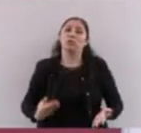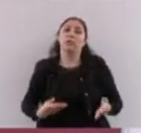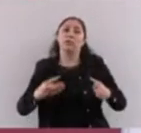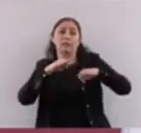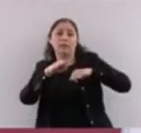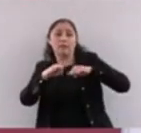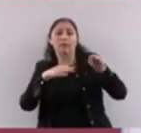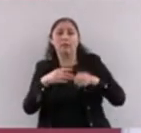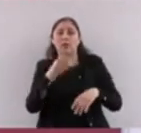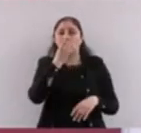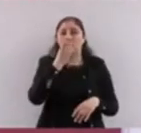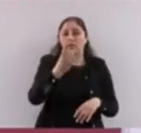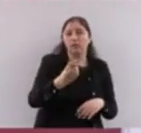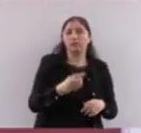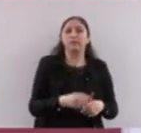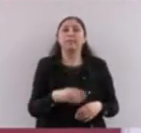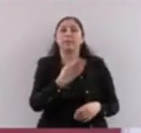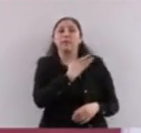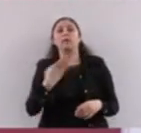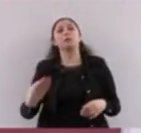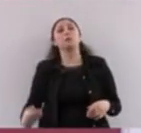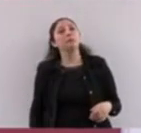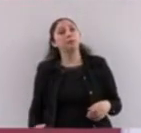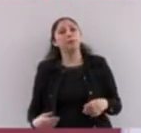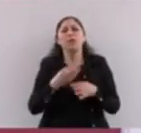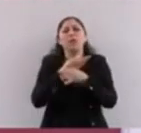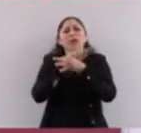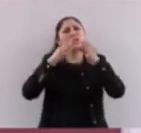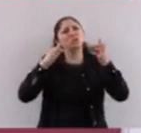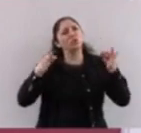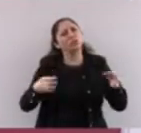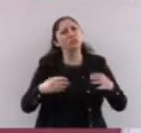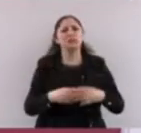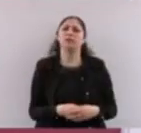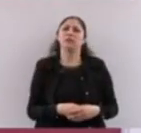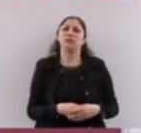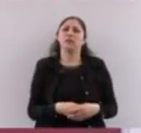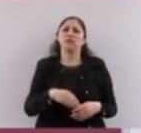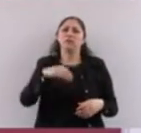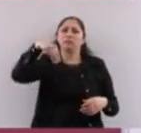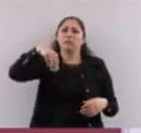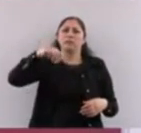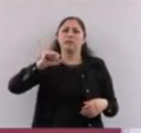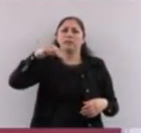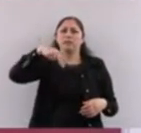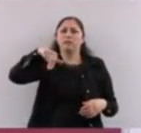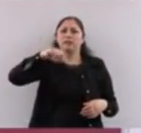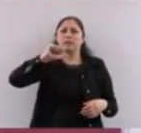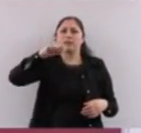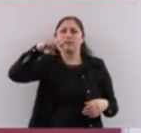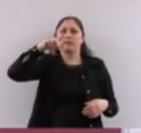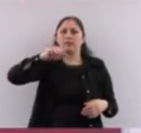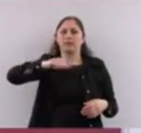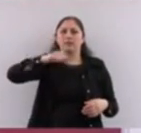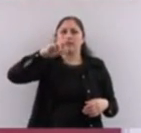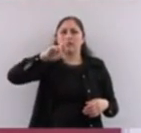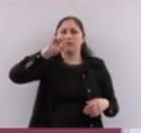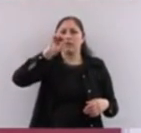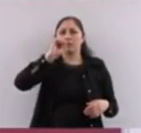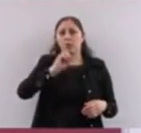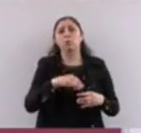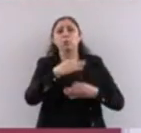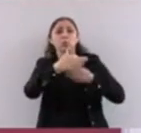trabajando, y ahí, pues, lo que necesitamos es que todos tengamos información,